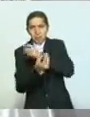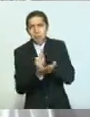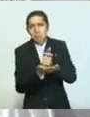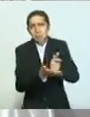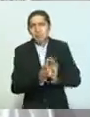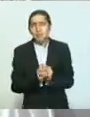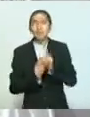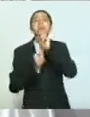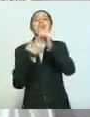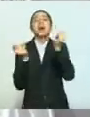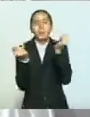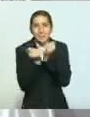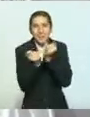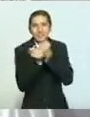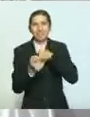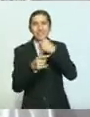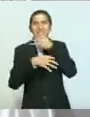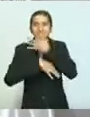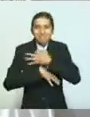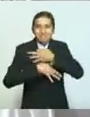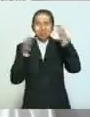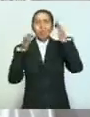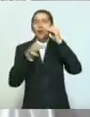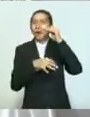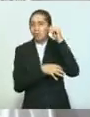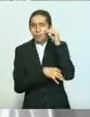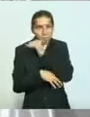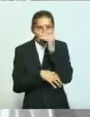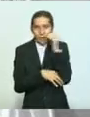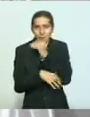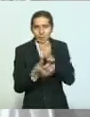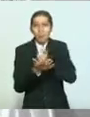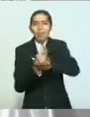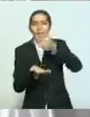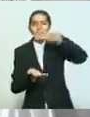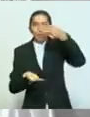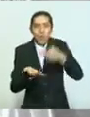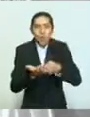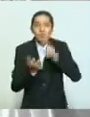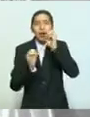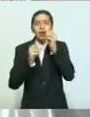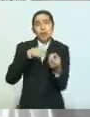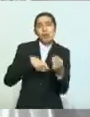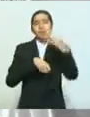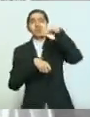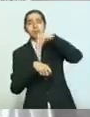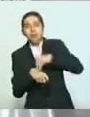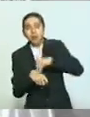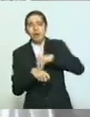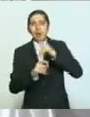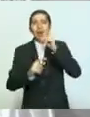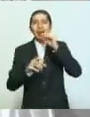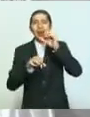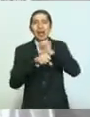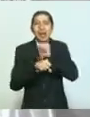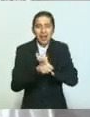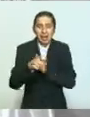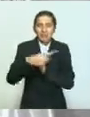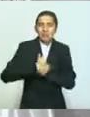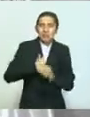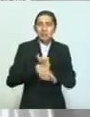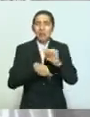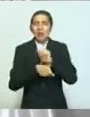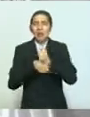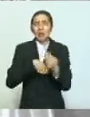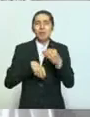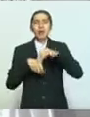condonamos, como lo anunciamos en su momento, todas las multas o recargos de impuestos fericulares a todos